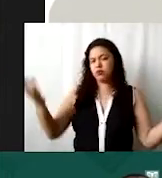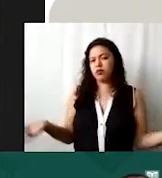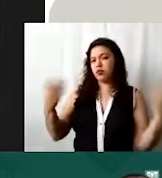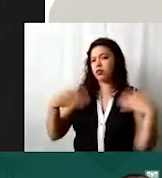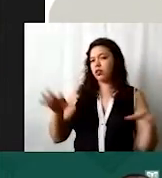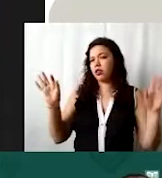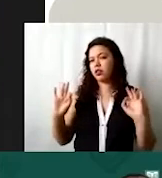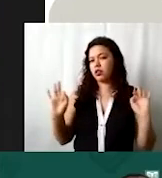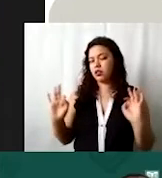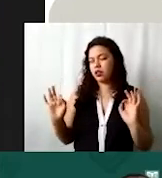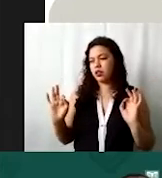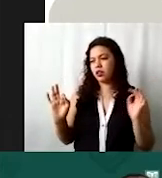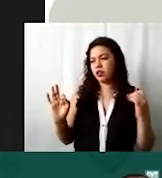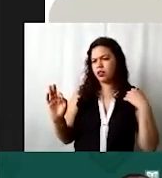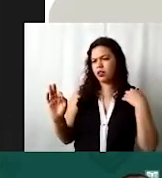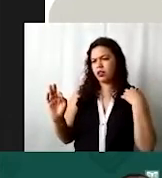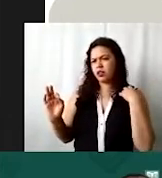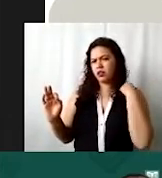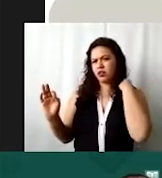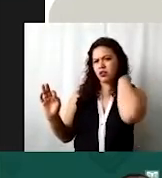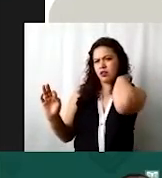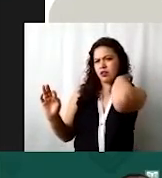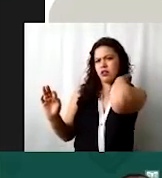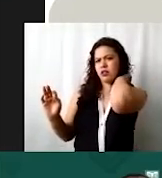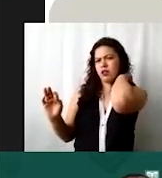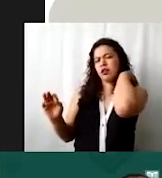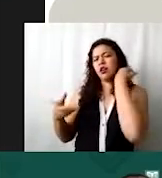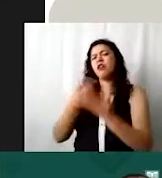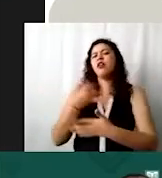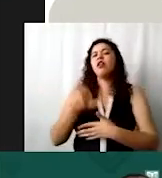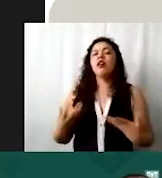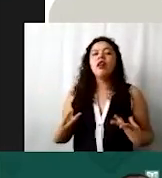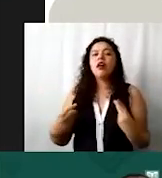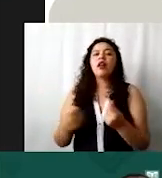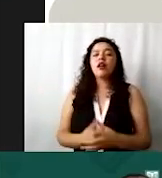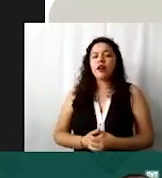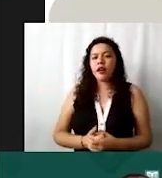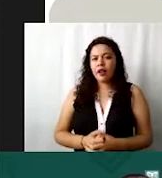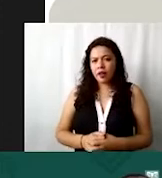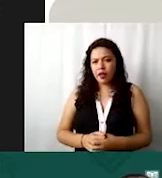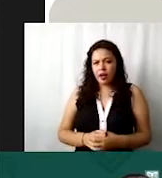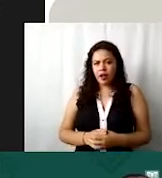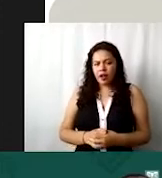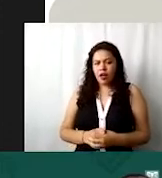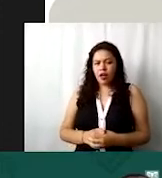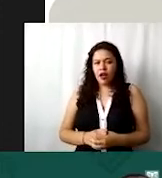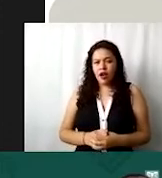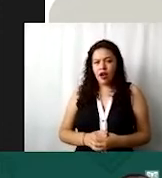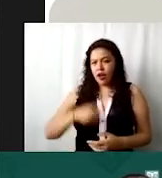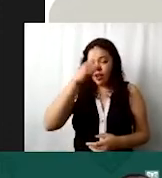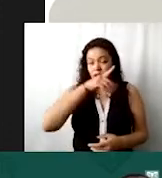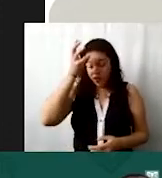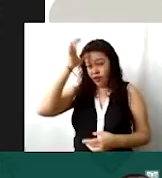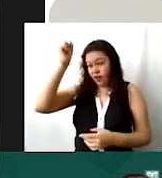fueras a agregar algún gasto a este proyecto si no está aquí en los conceptos que se